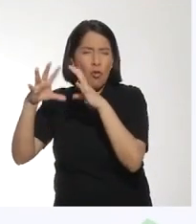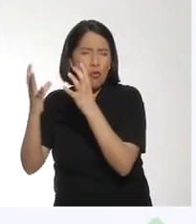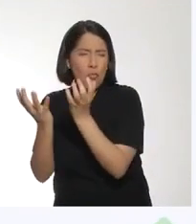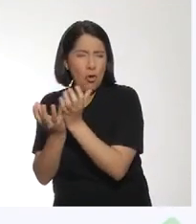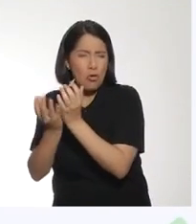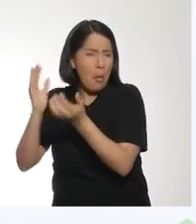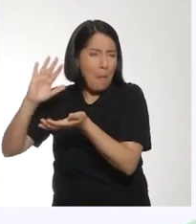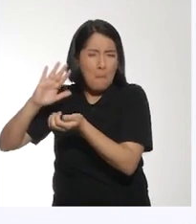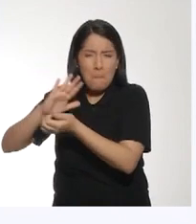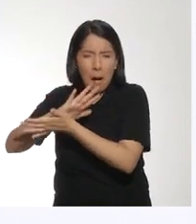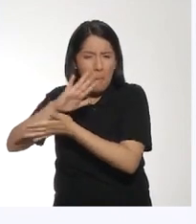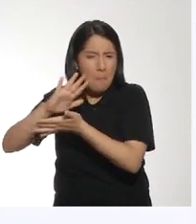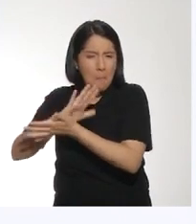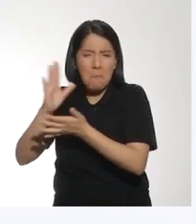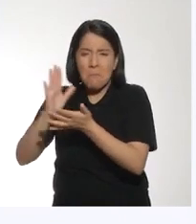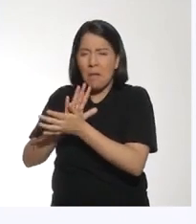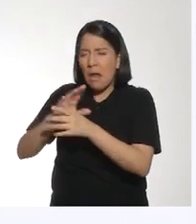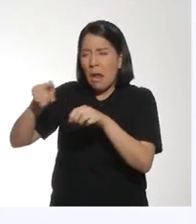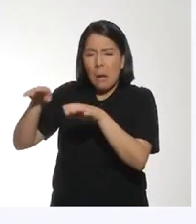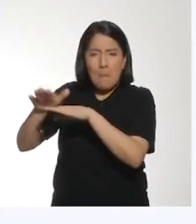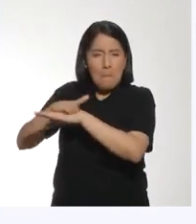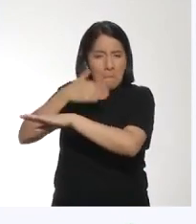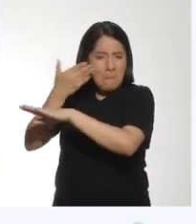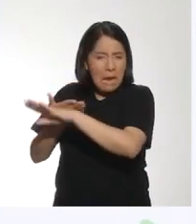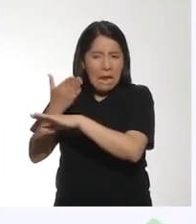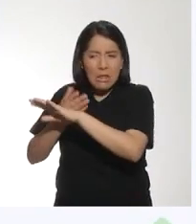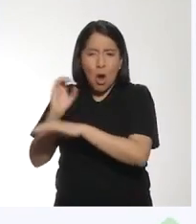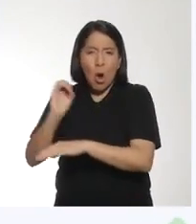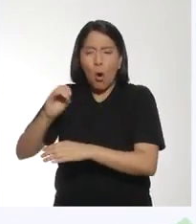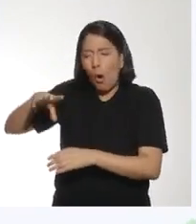Varias pelotas de medias, bolitas de papel o limones.